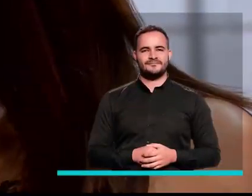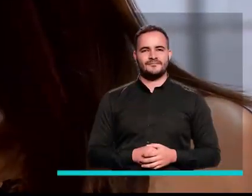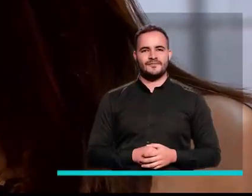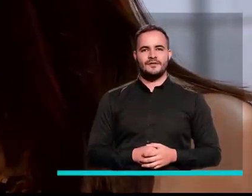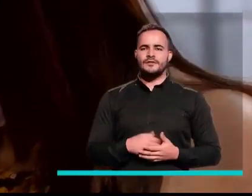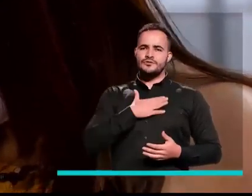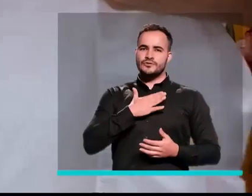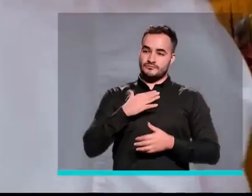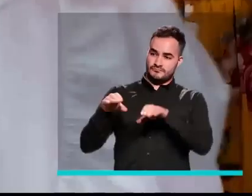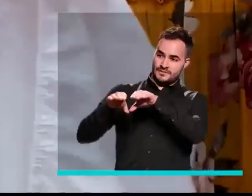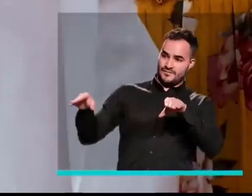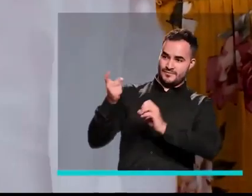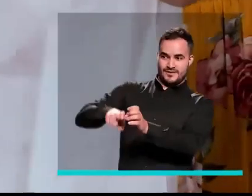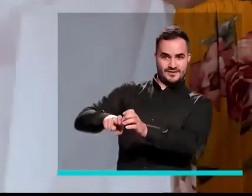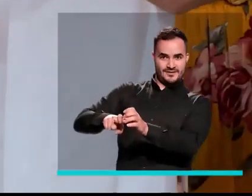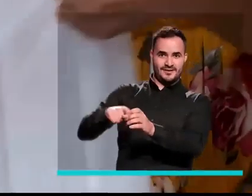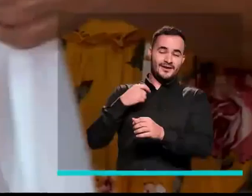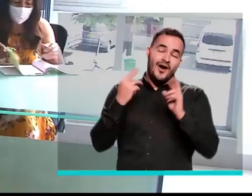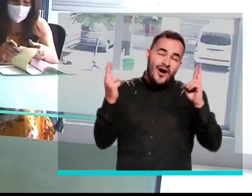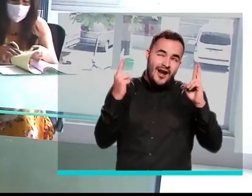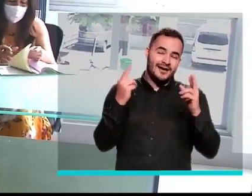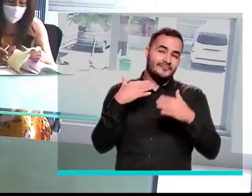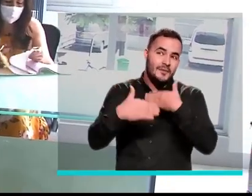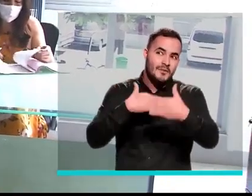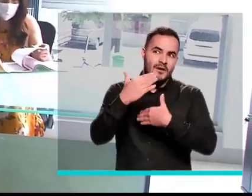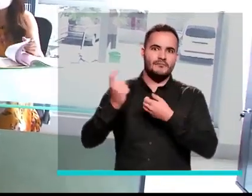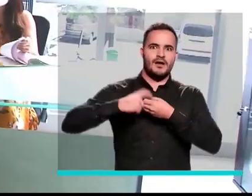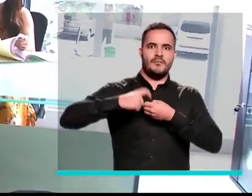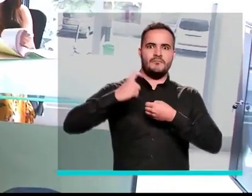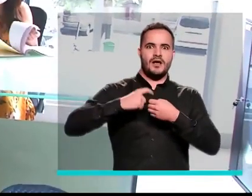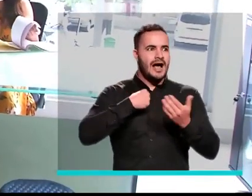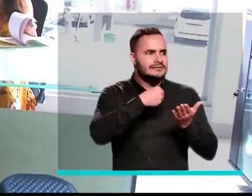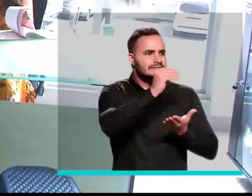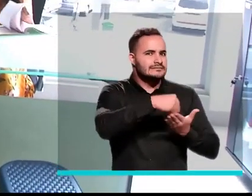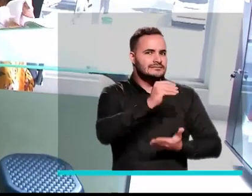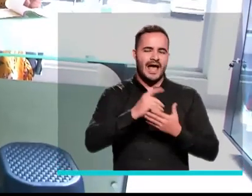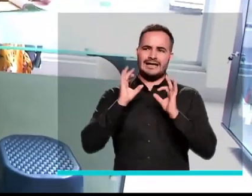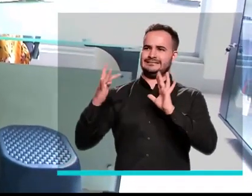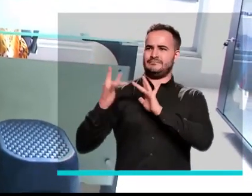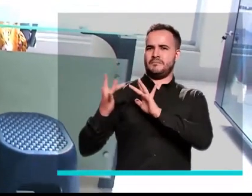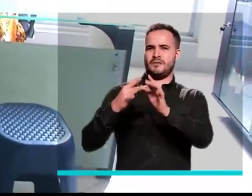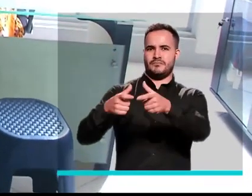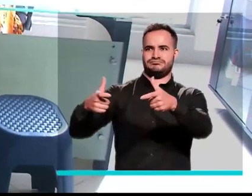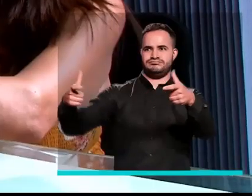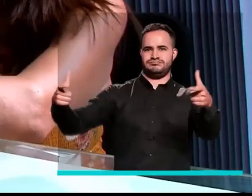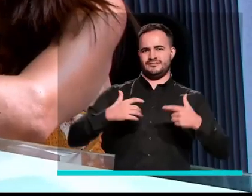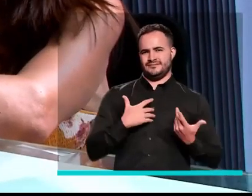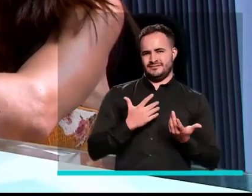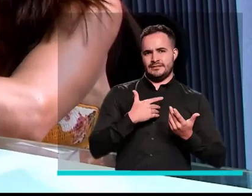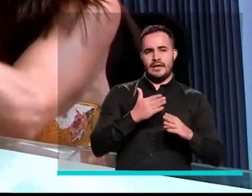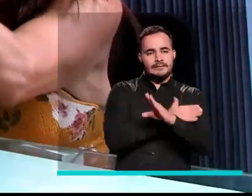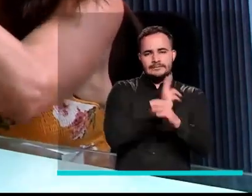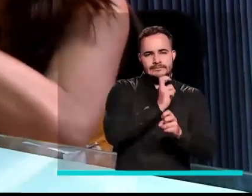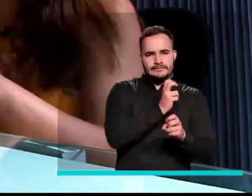Lo que yo espero de hecho en Medellín es que voy a tener muchos clientes. y es la forma de crecer y de